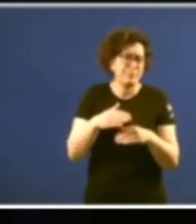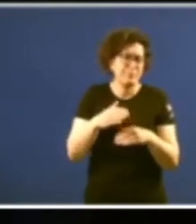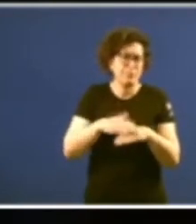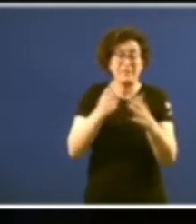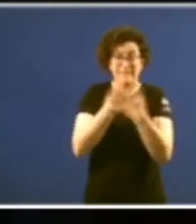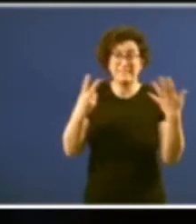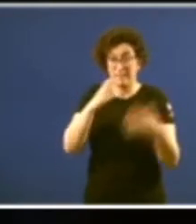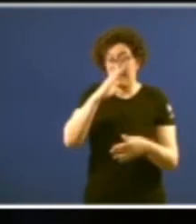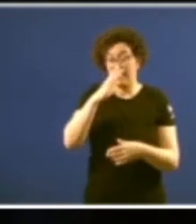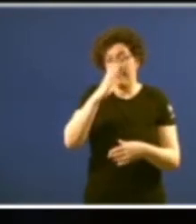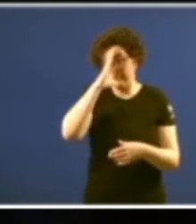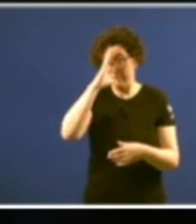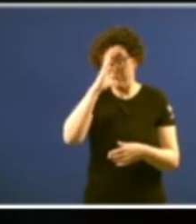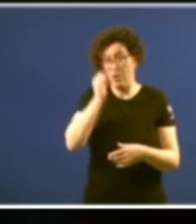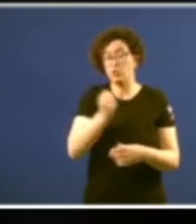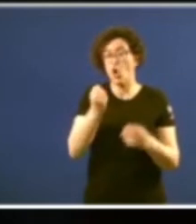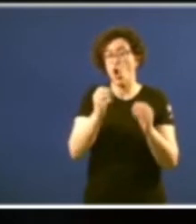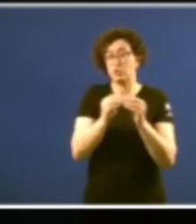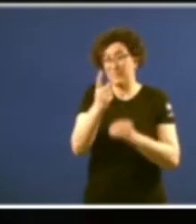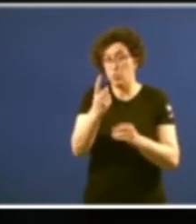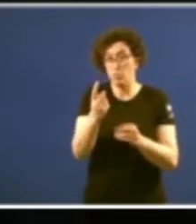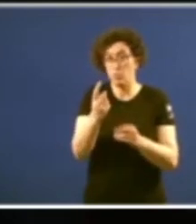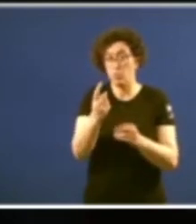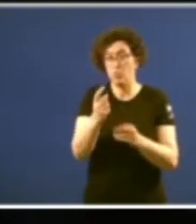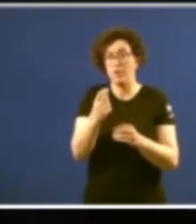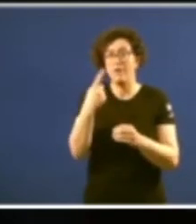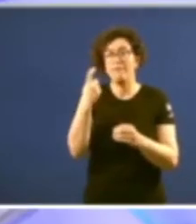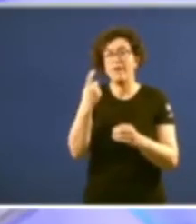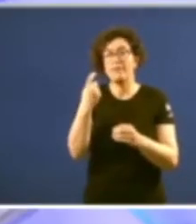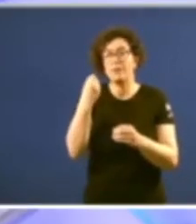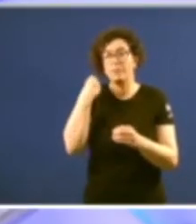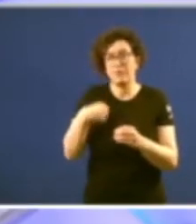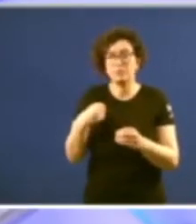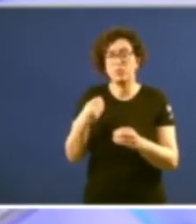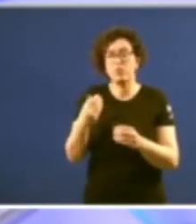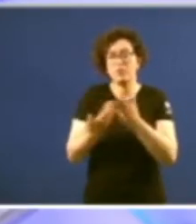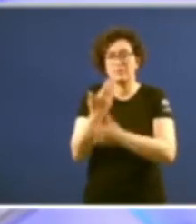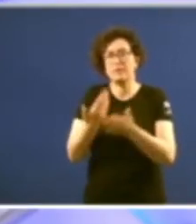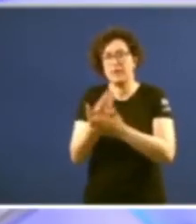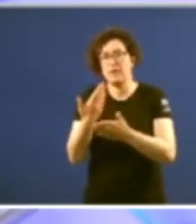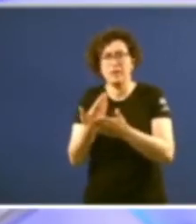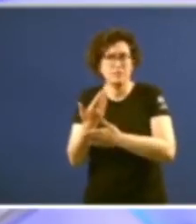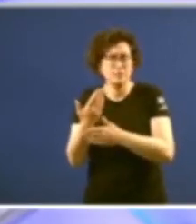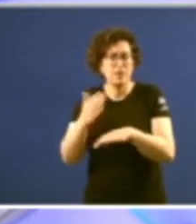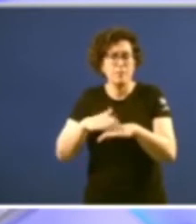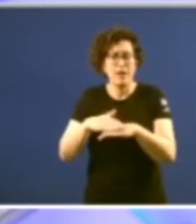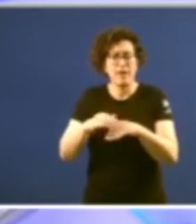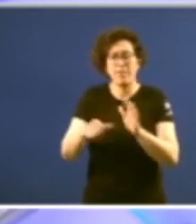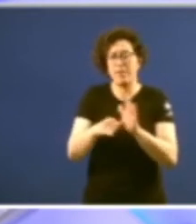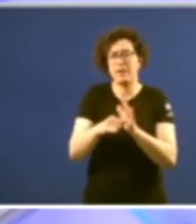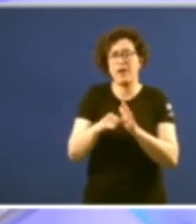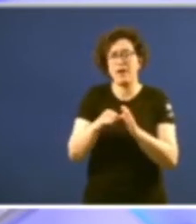17 de febreiro do 81 faltan outra vez uns cuantos días para que se arme o golpe de Estado